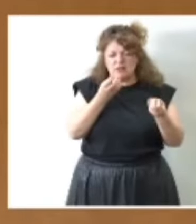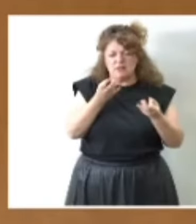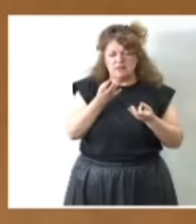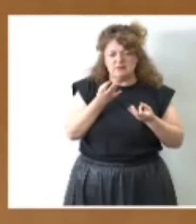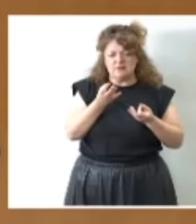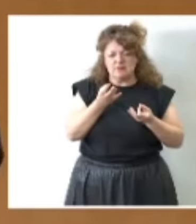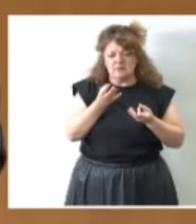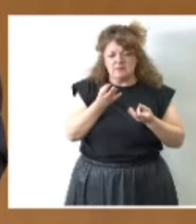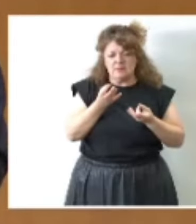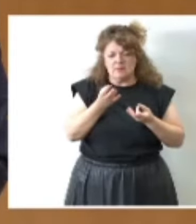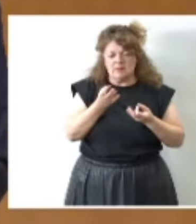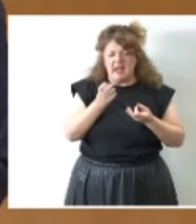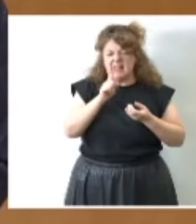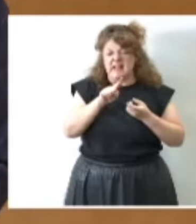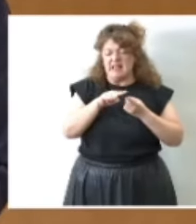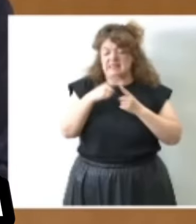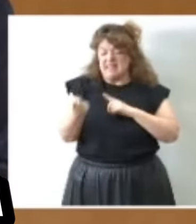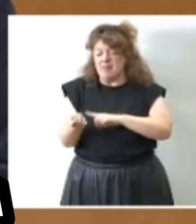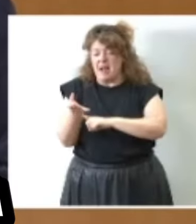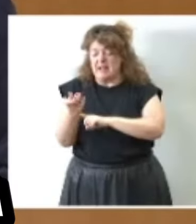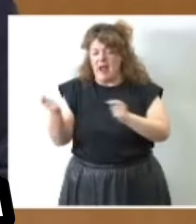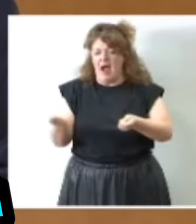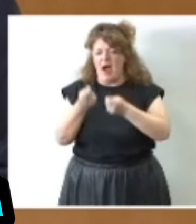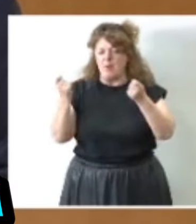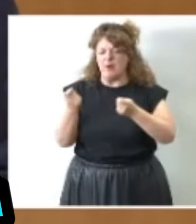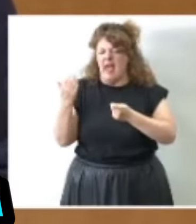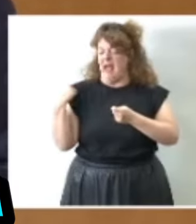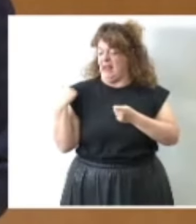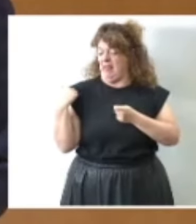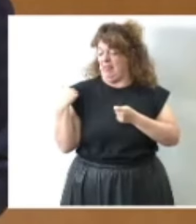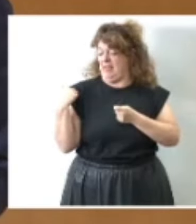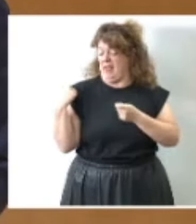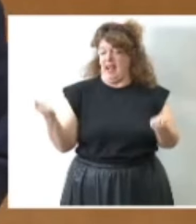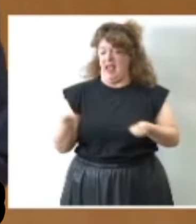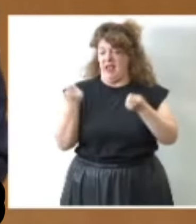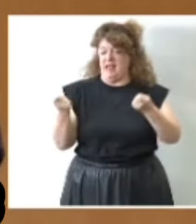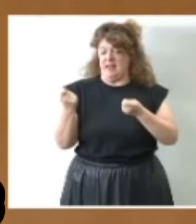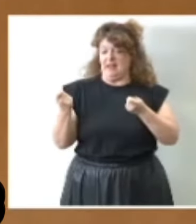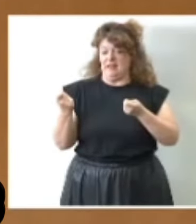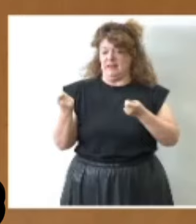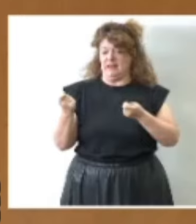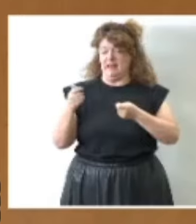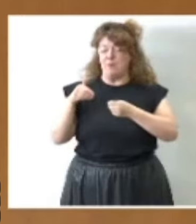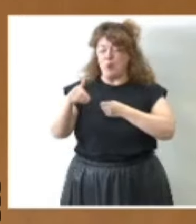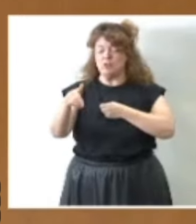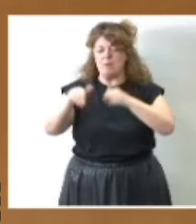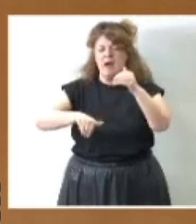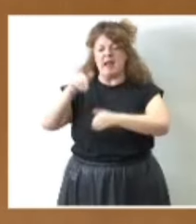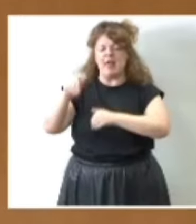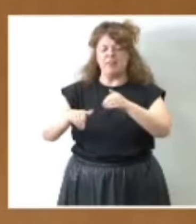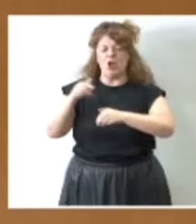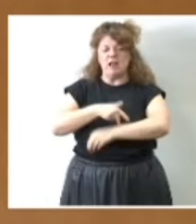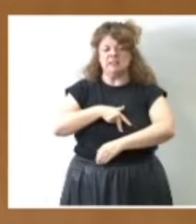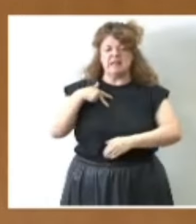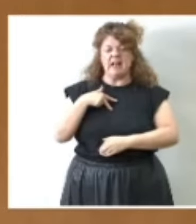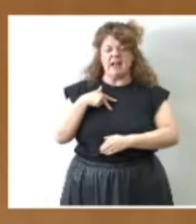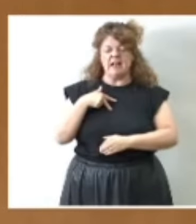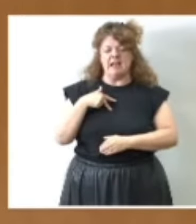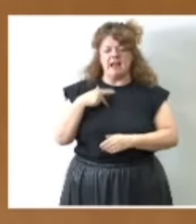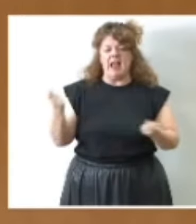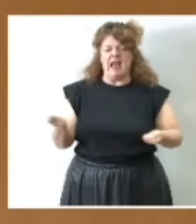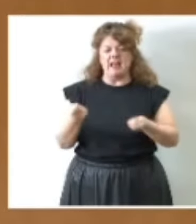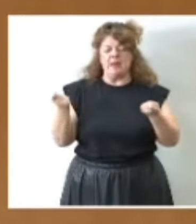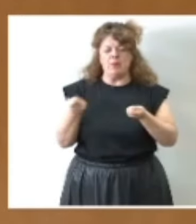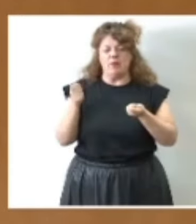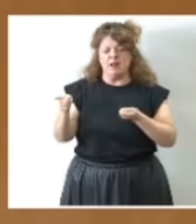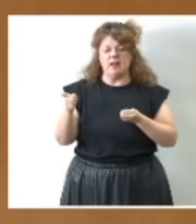se iban a publicar recién iniciada la pre-campaña de las próximas elecciones generales que había justamente anunciado en esos